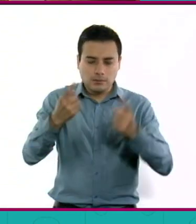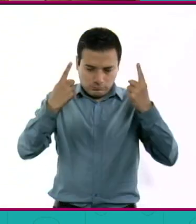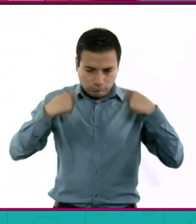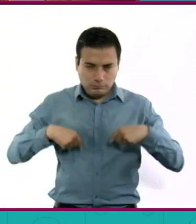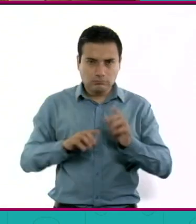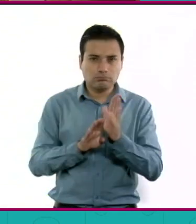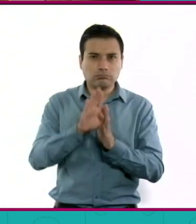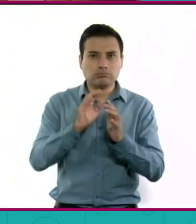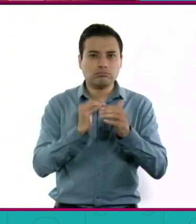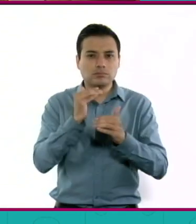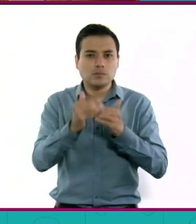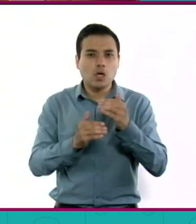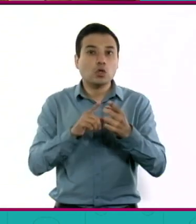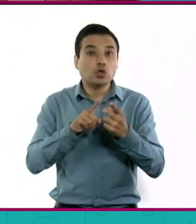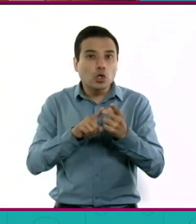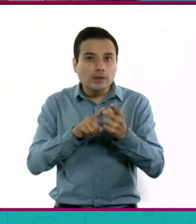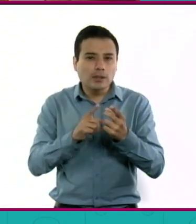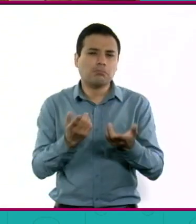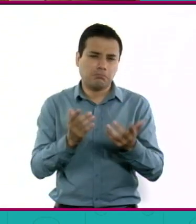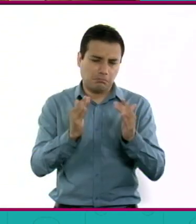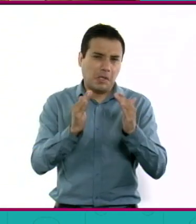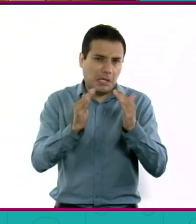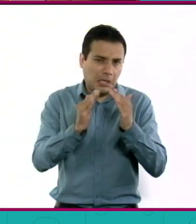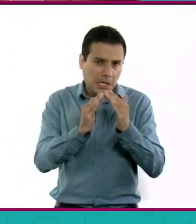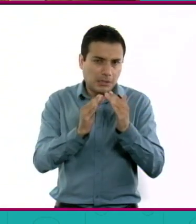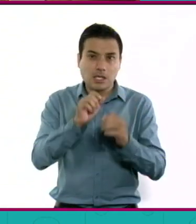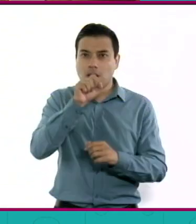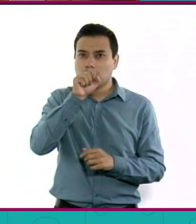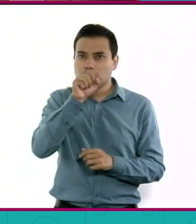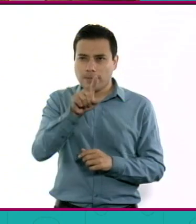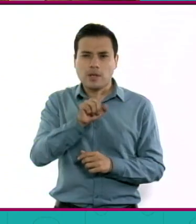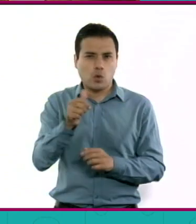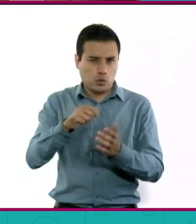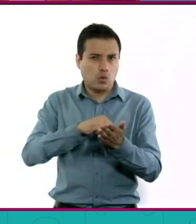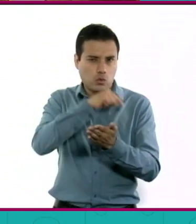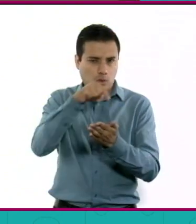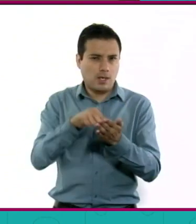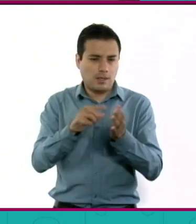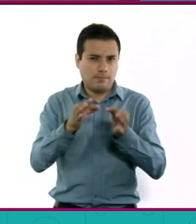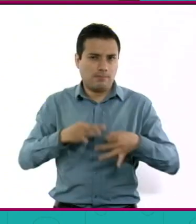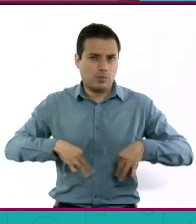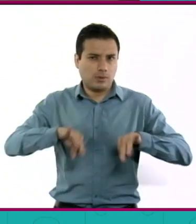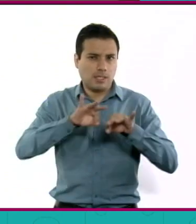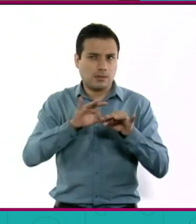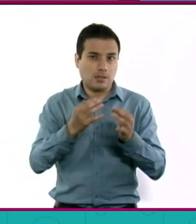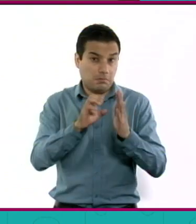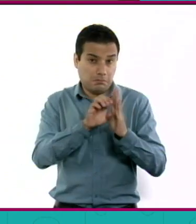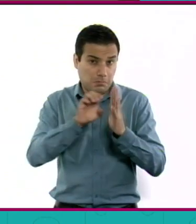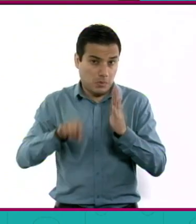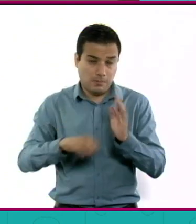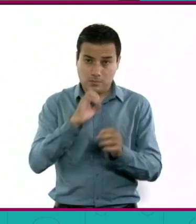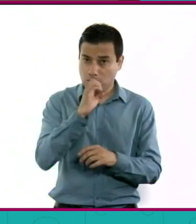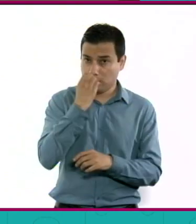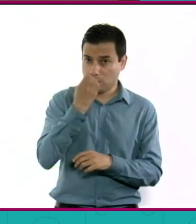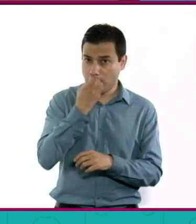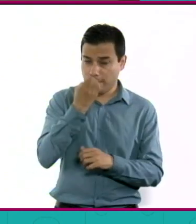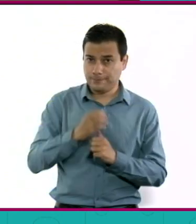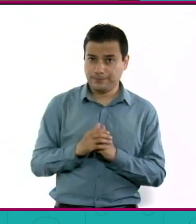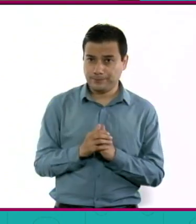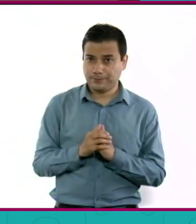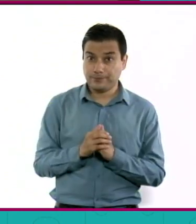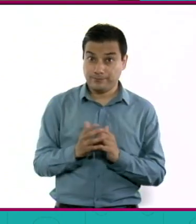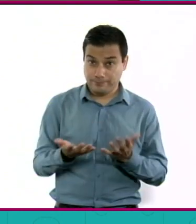pero hay espacios sociales muy importantes en donde uno crece y aprende muchas cosas. Y esta es la escuela. Entonces, a nivel